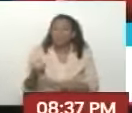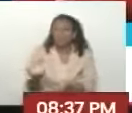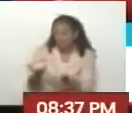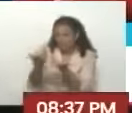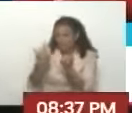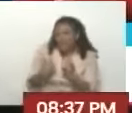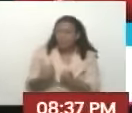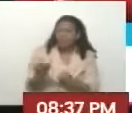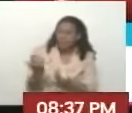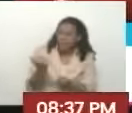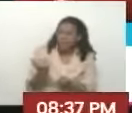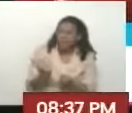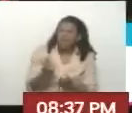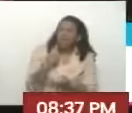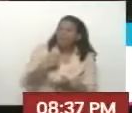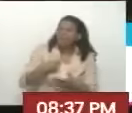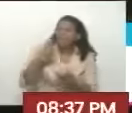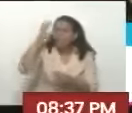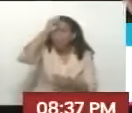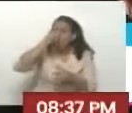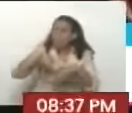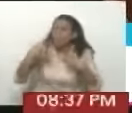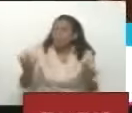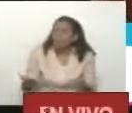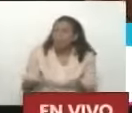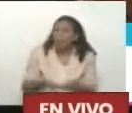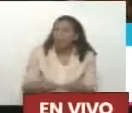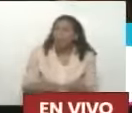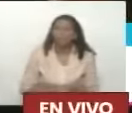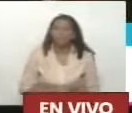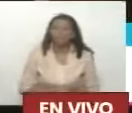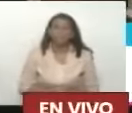Vente para acá Héctor Vénganse para acá Gui